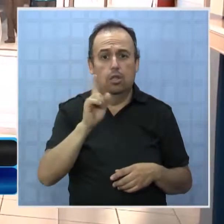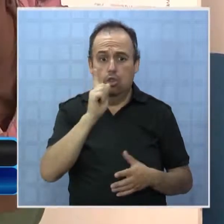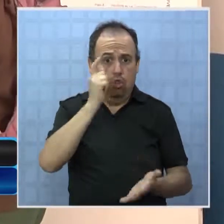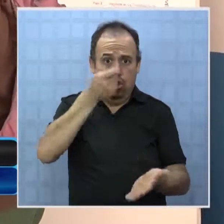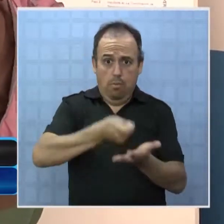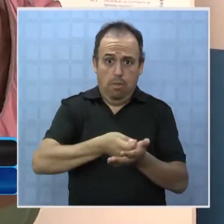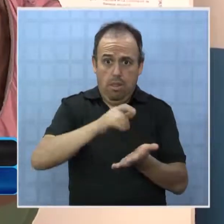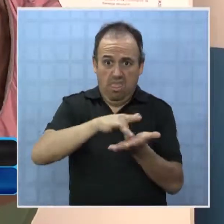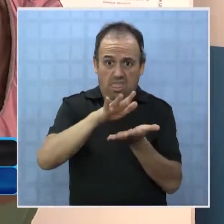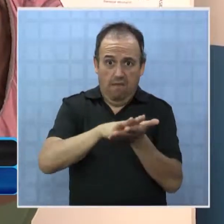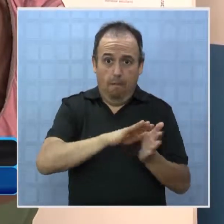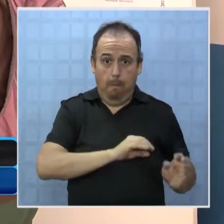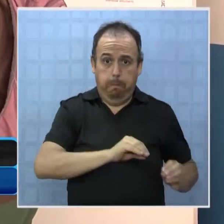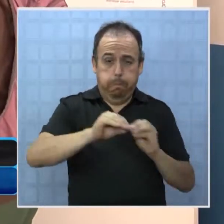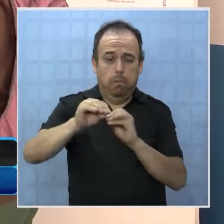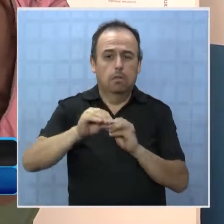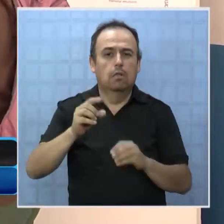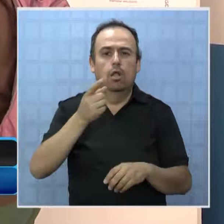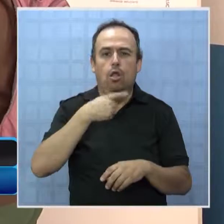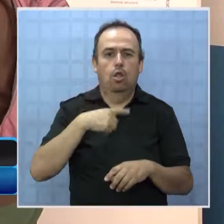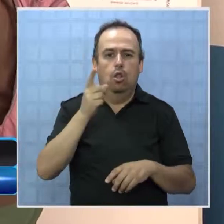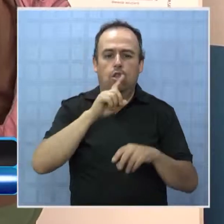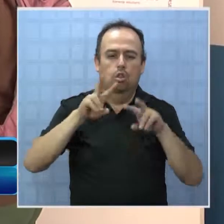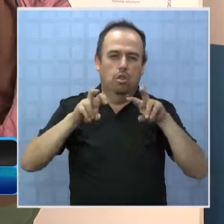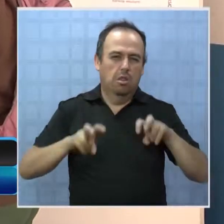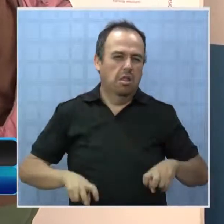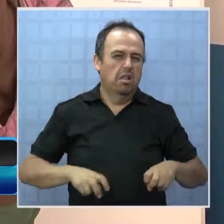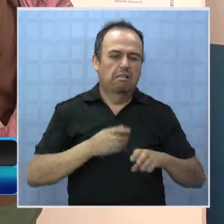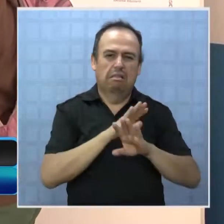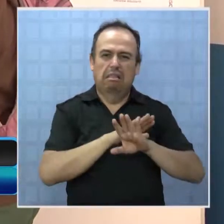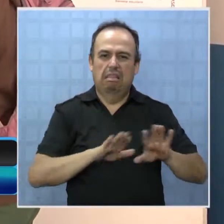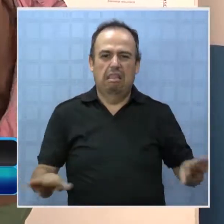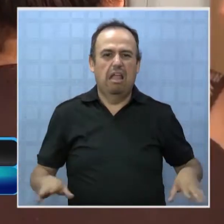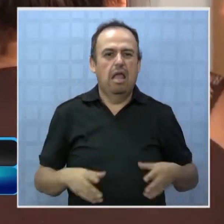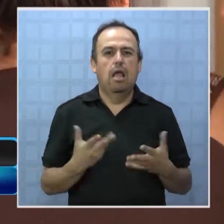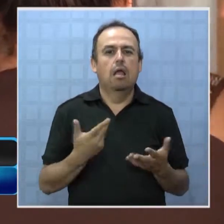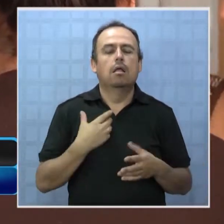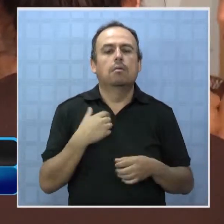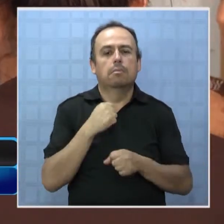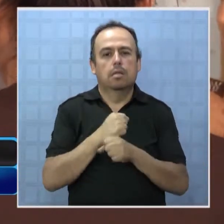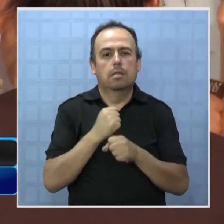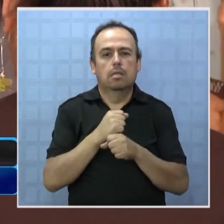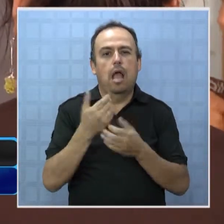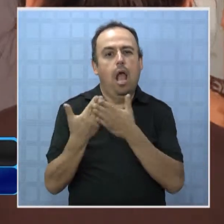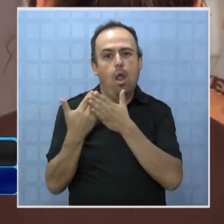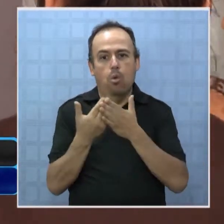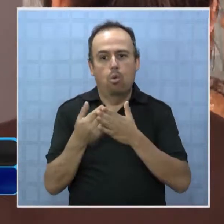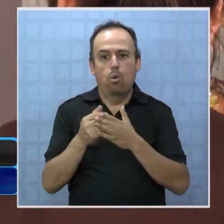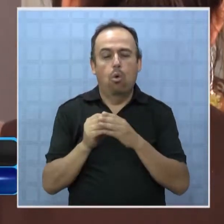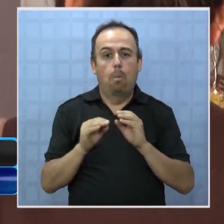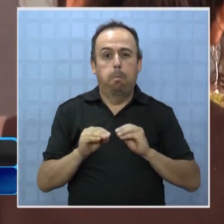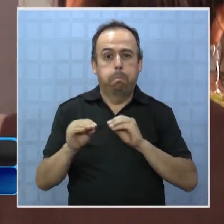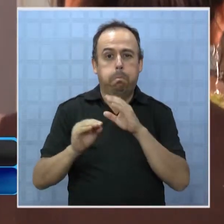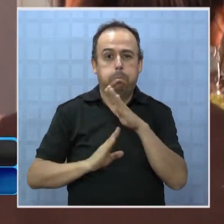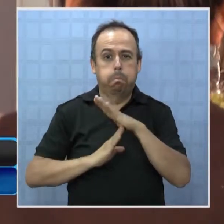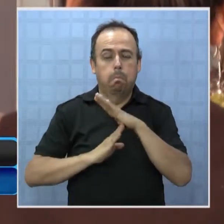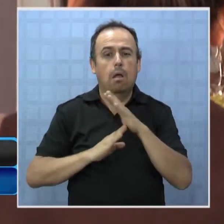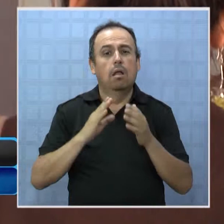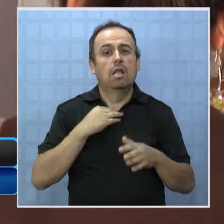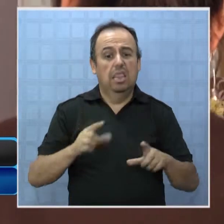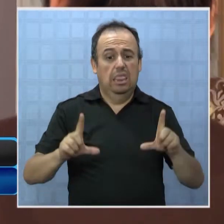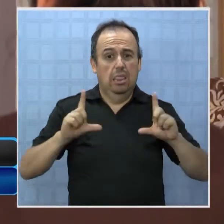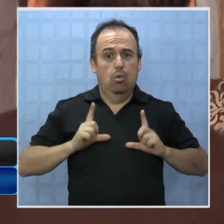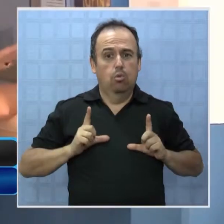no se les paga lo adeudado, ellos no revisarán tesis ni harán nada de lo necesario para que los alumnos que están a puertas de